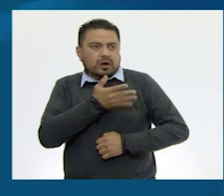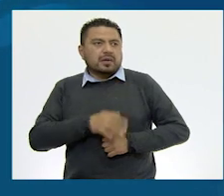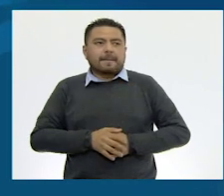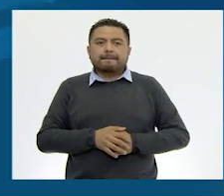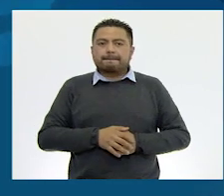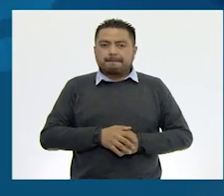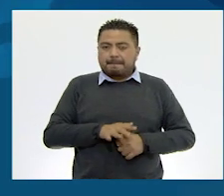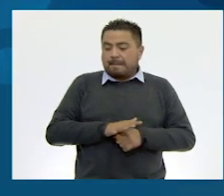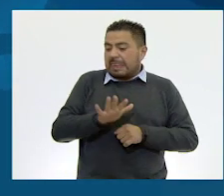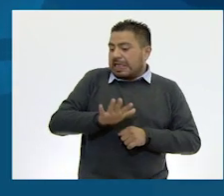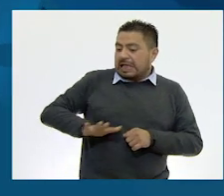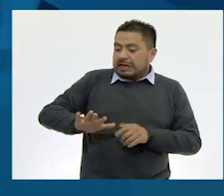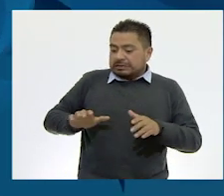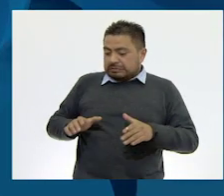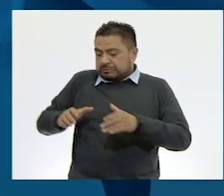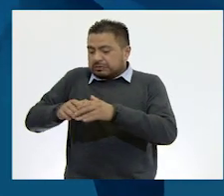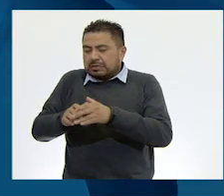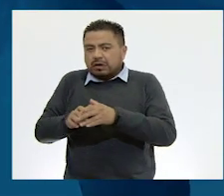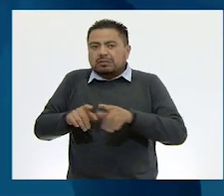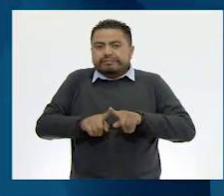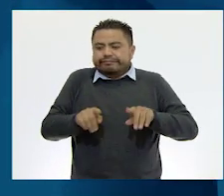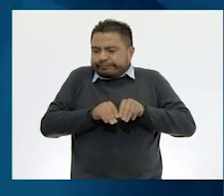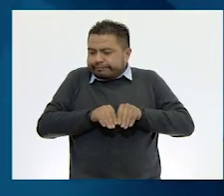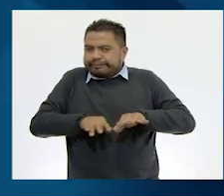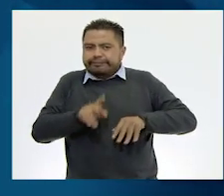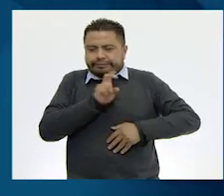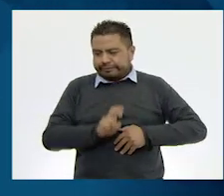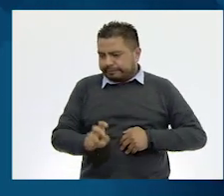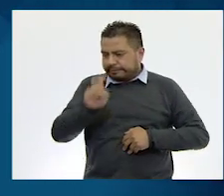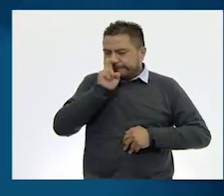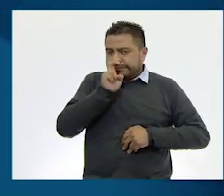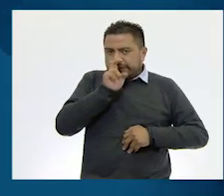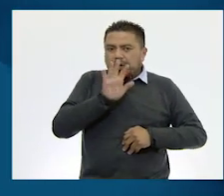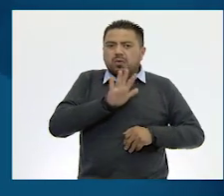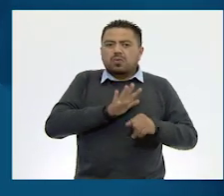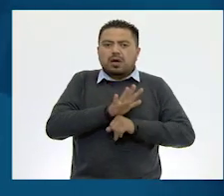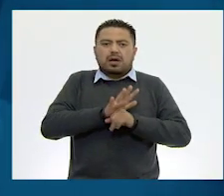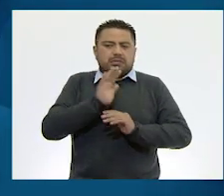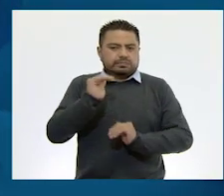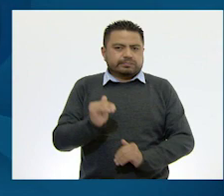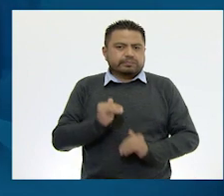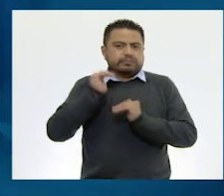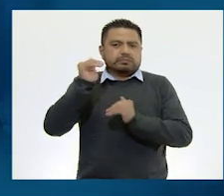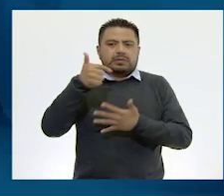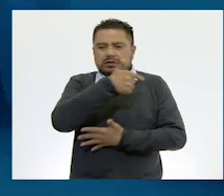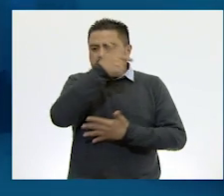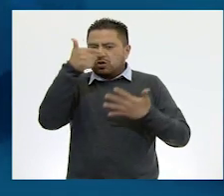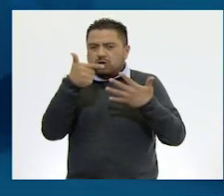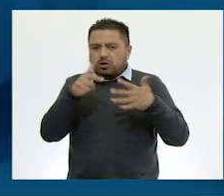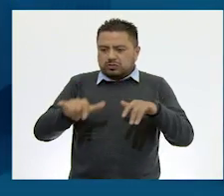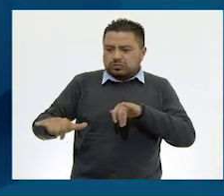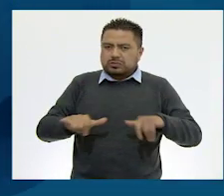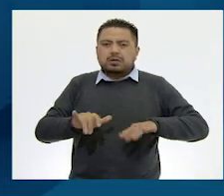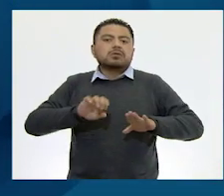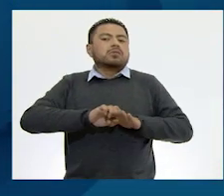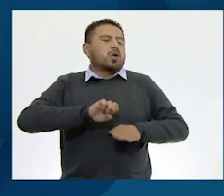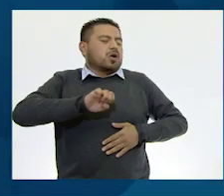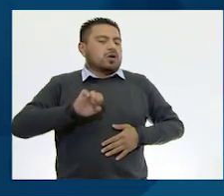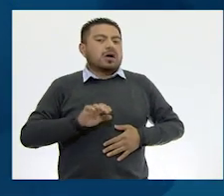Aquellas especies cuya distribución se restringe a ciertos límites territoriales. Por ejemplo,